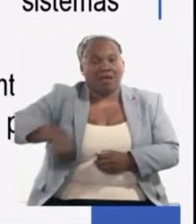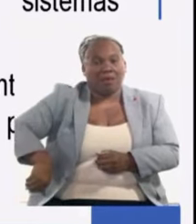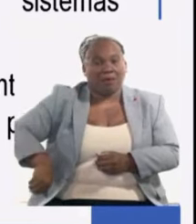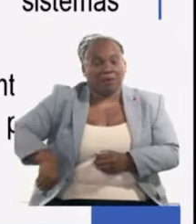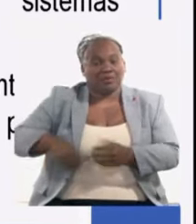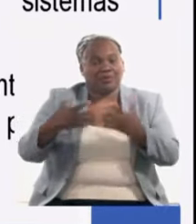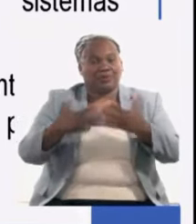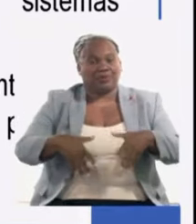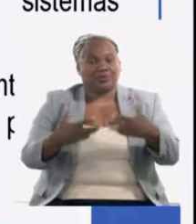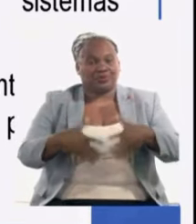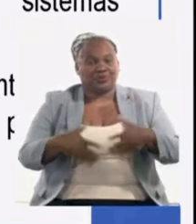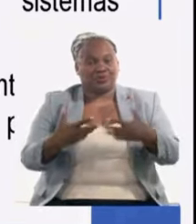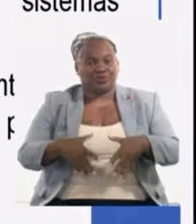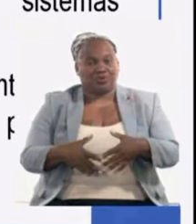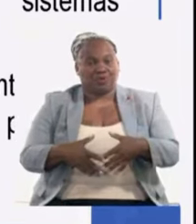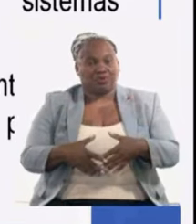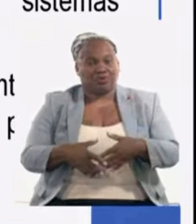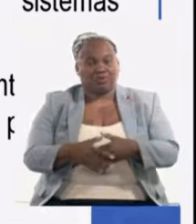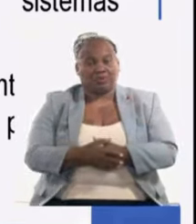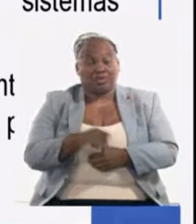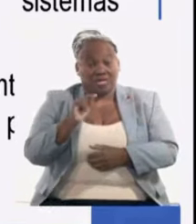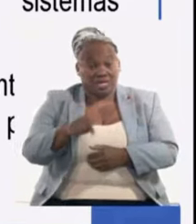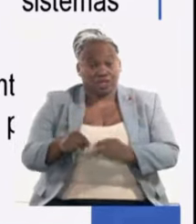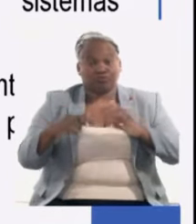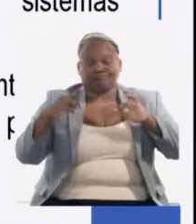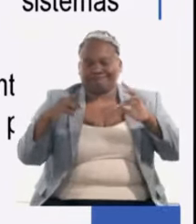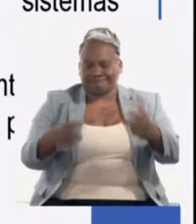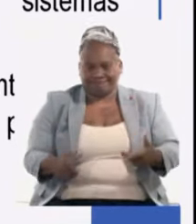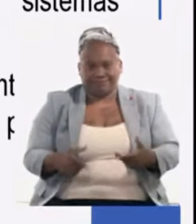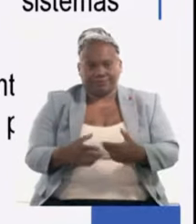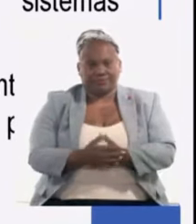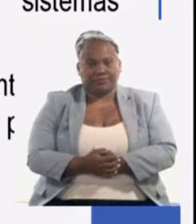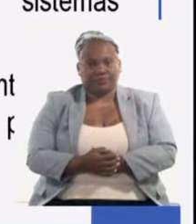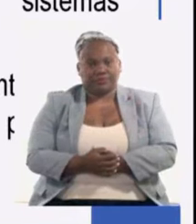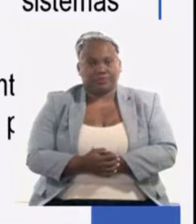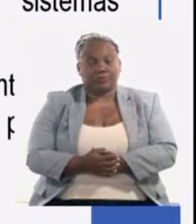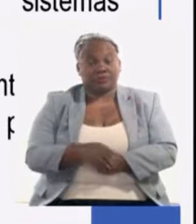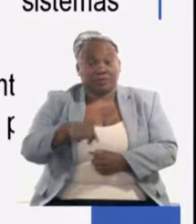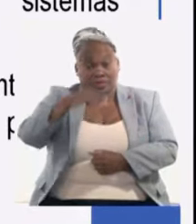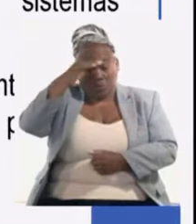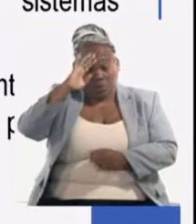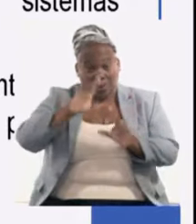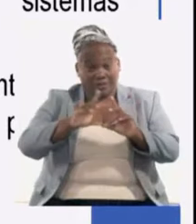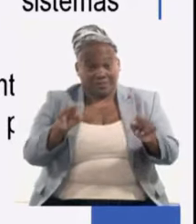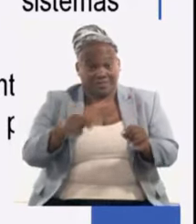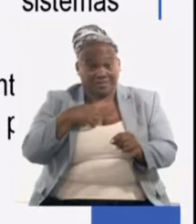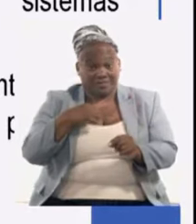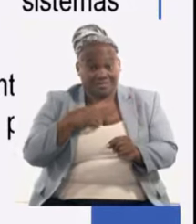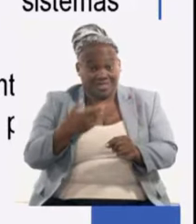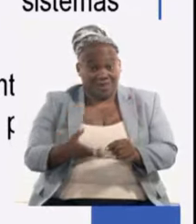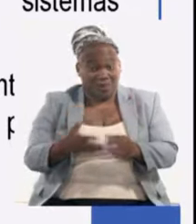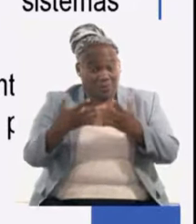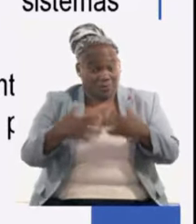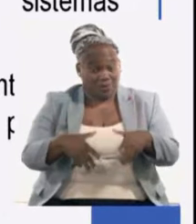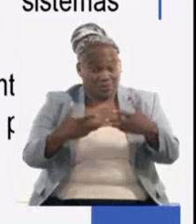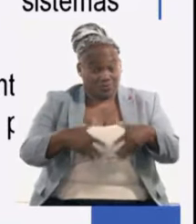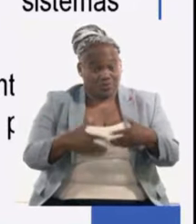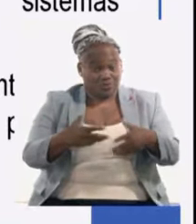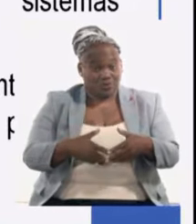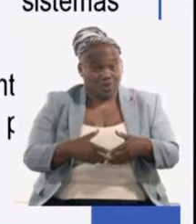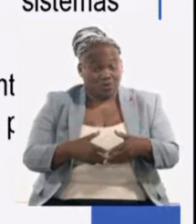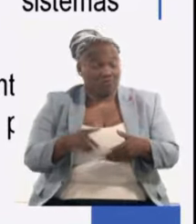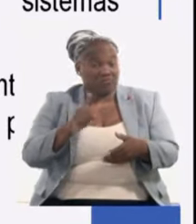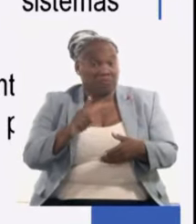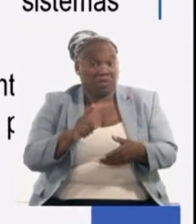productivas ociosas esto lo ratificamos tenemos en el país capacidades productivas ociosas y siempre que nos referimos a esto